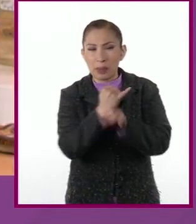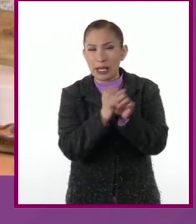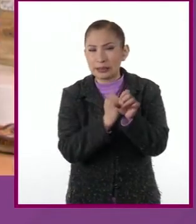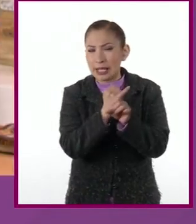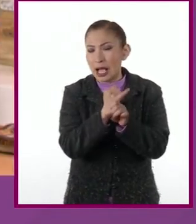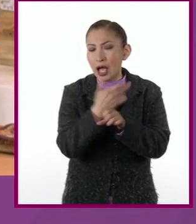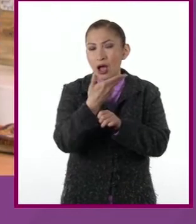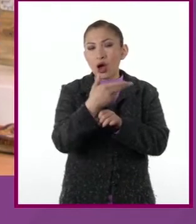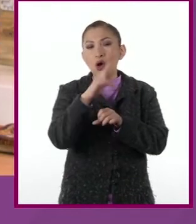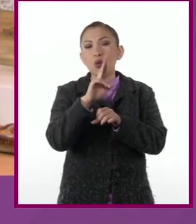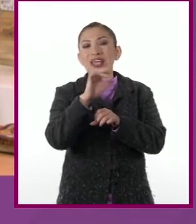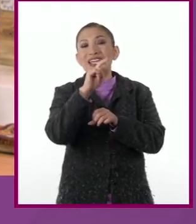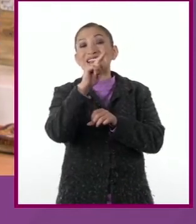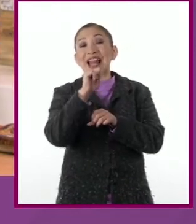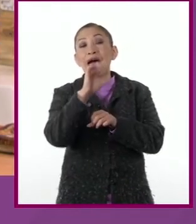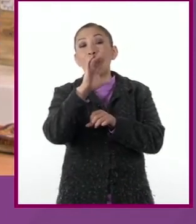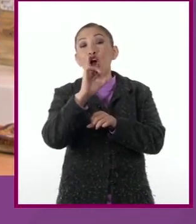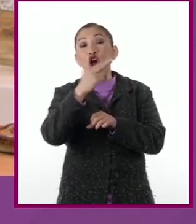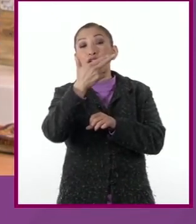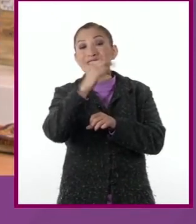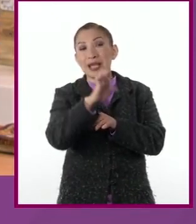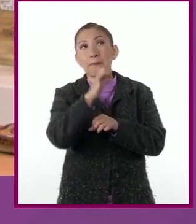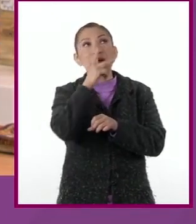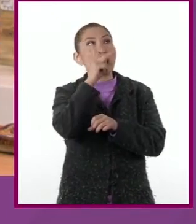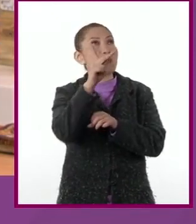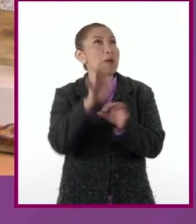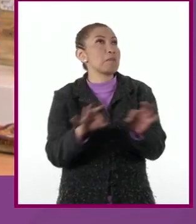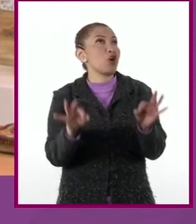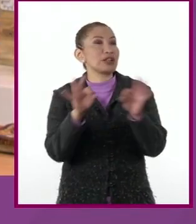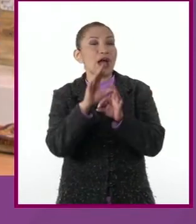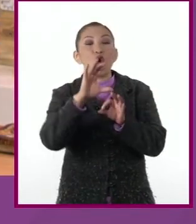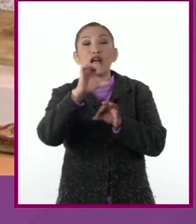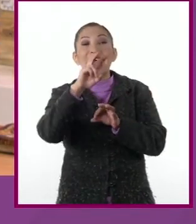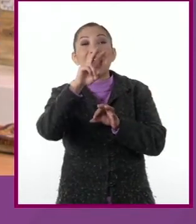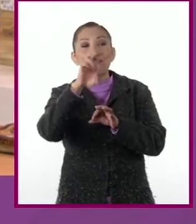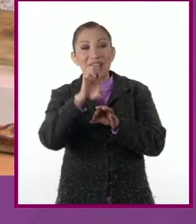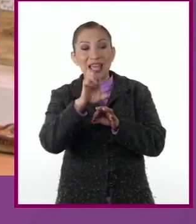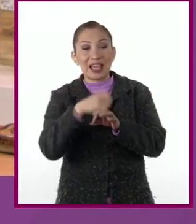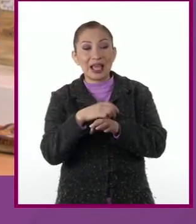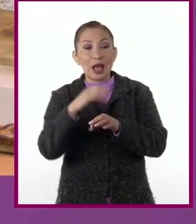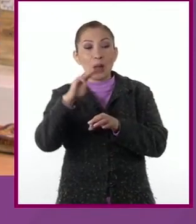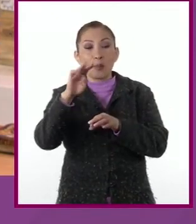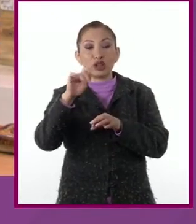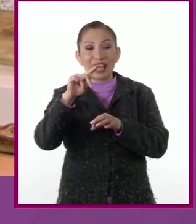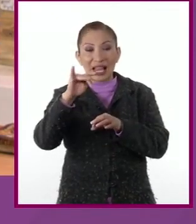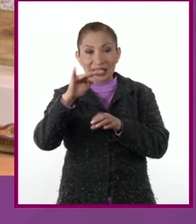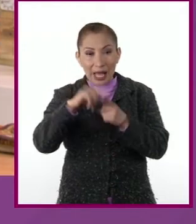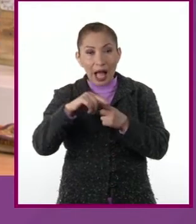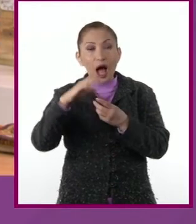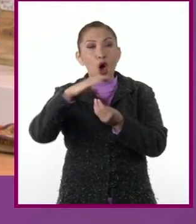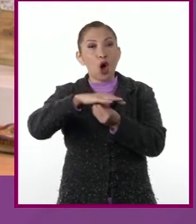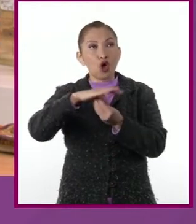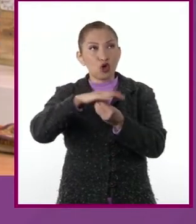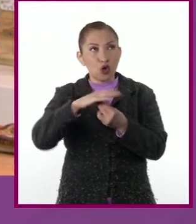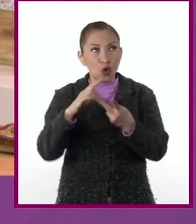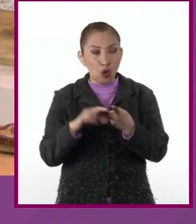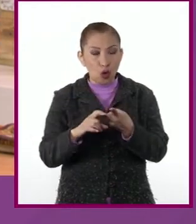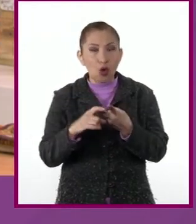acerca del huitlacoche, podríamos emplear como palabras clave botánica, hongo,